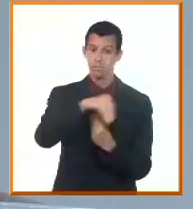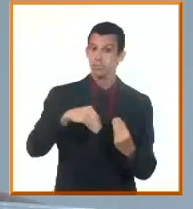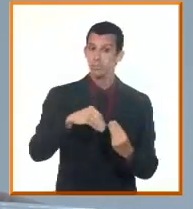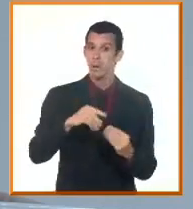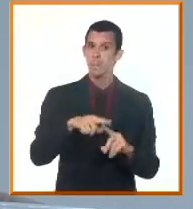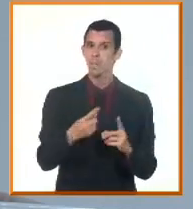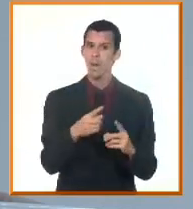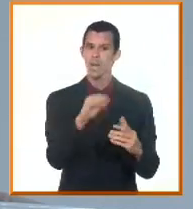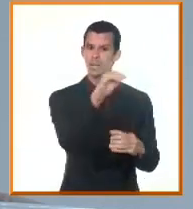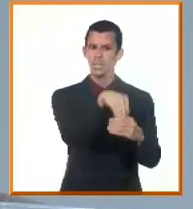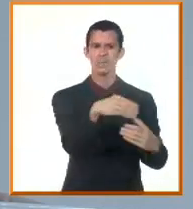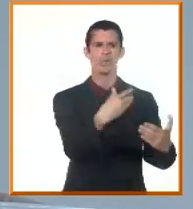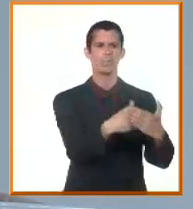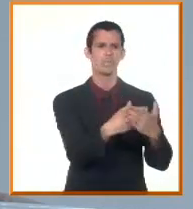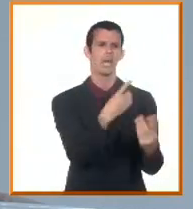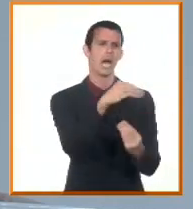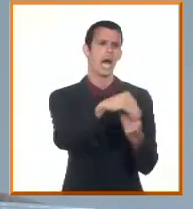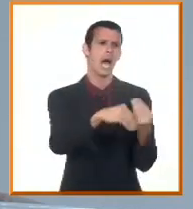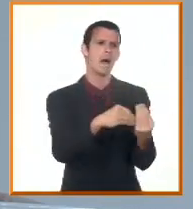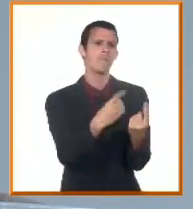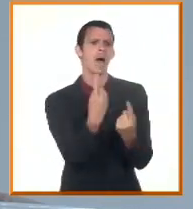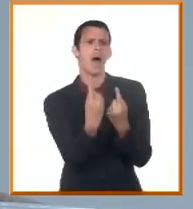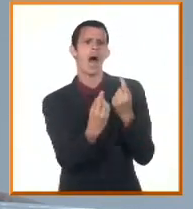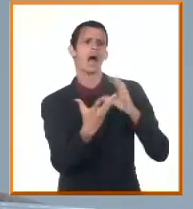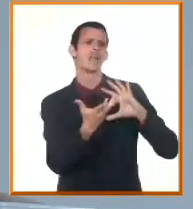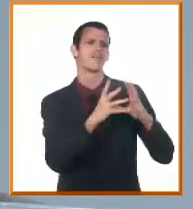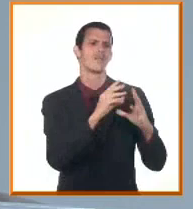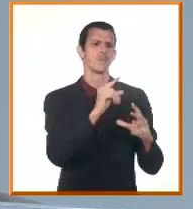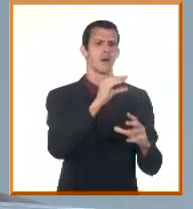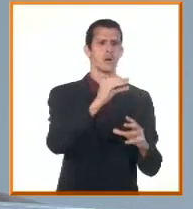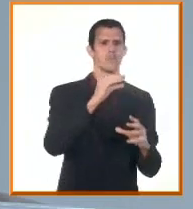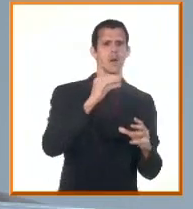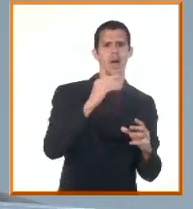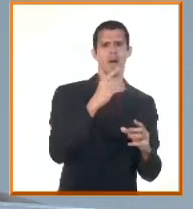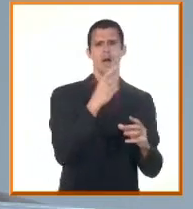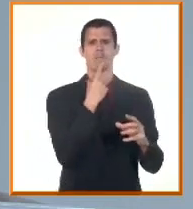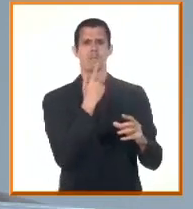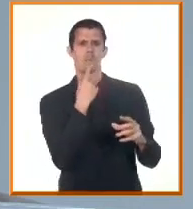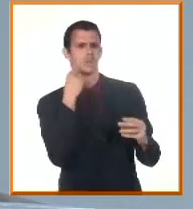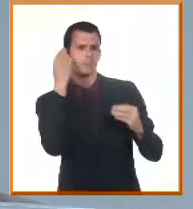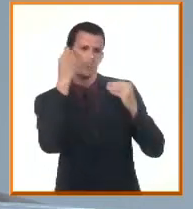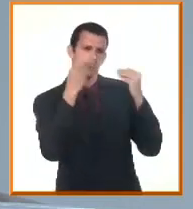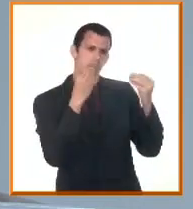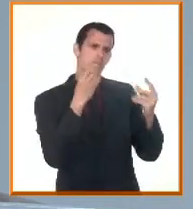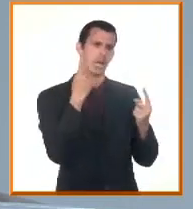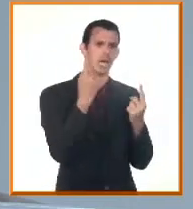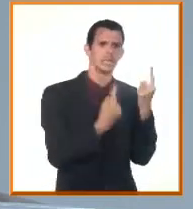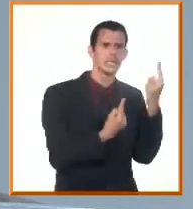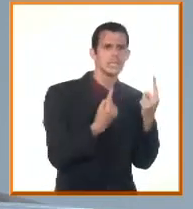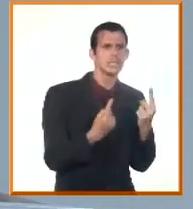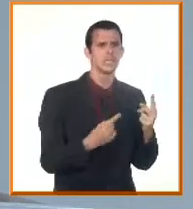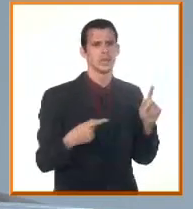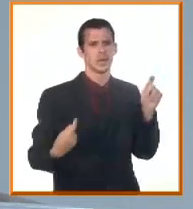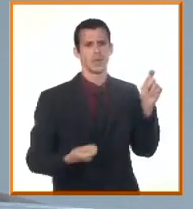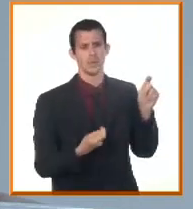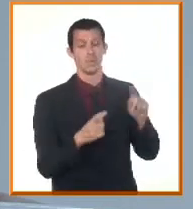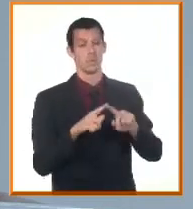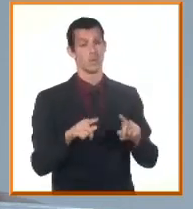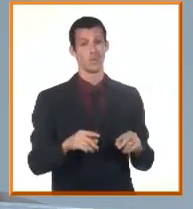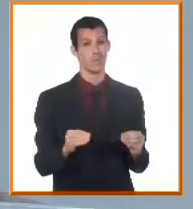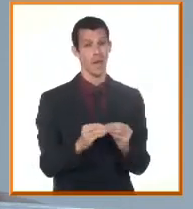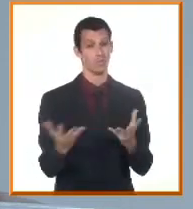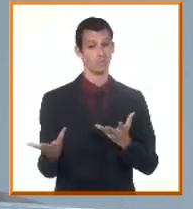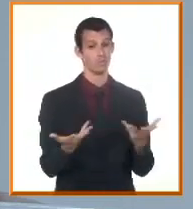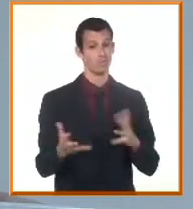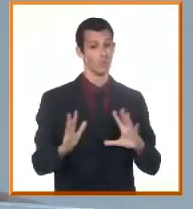que no son medidas aisladas, sino que tienen que ir a cumplir ese principio de una economía menos administrativa